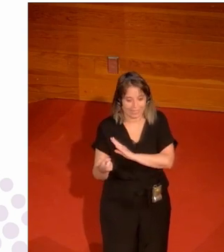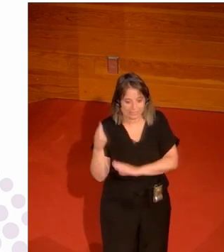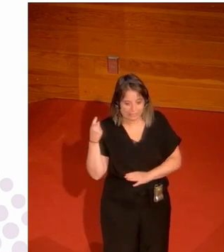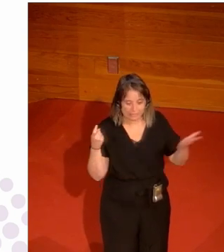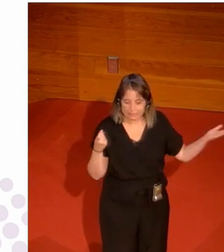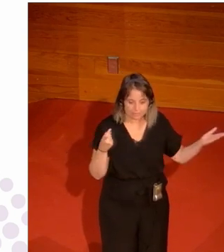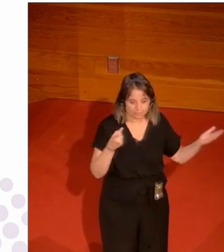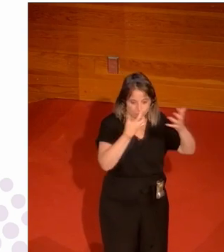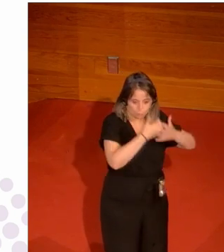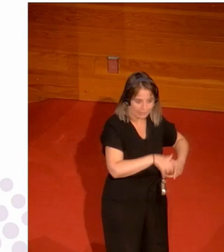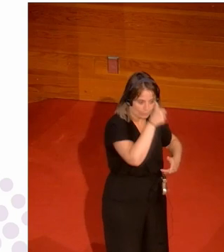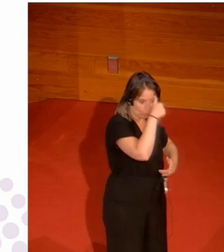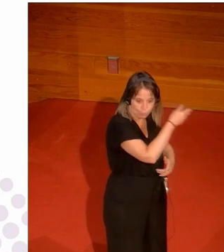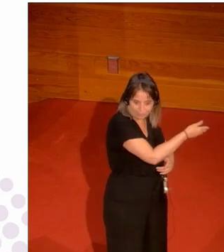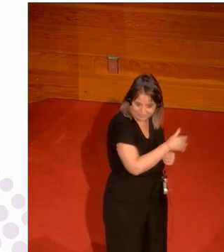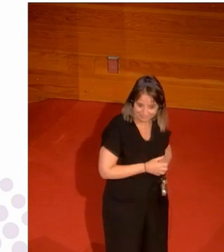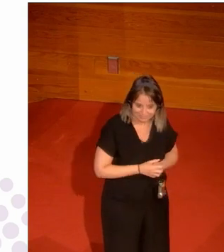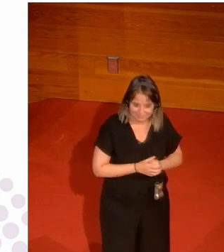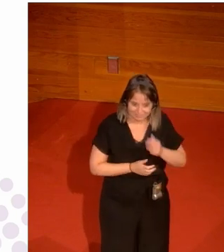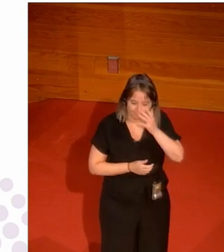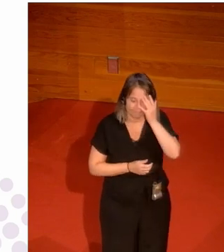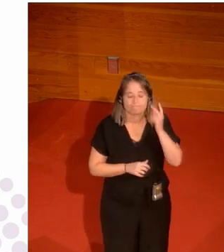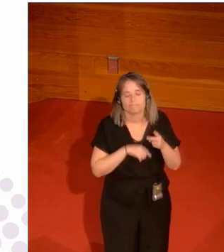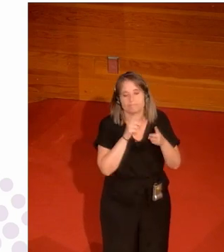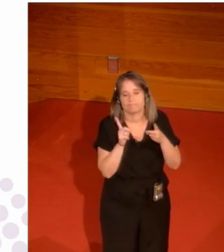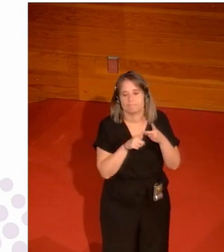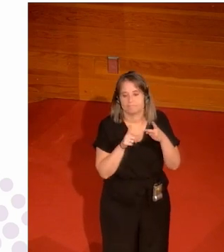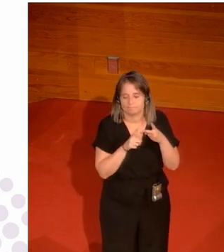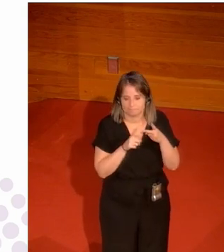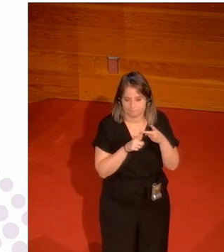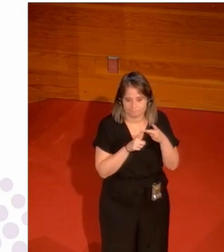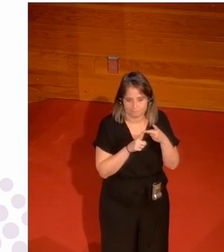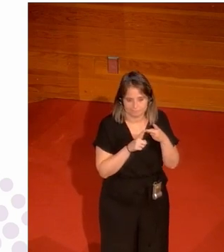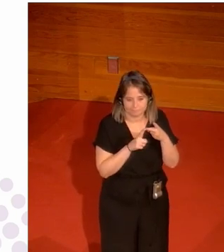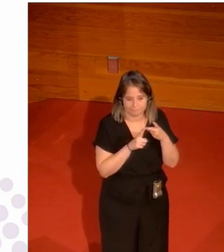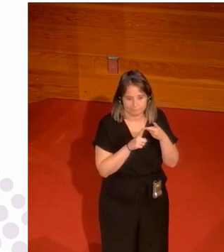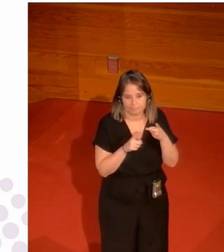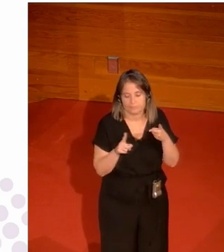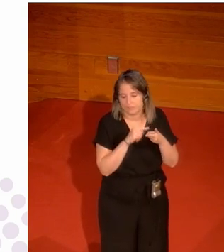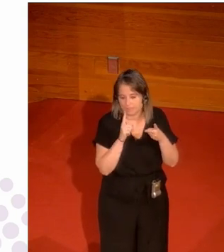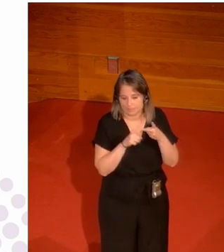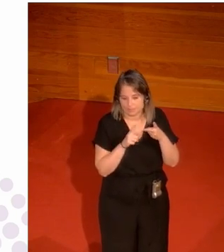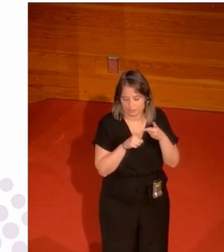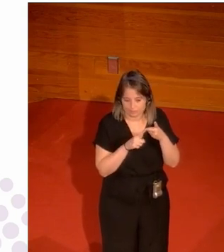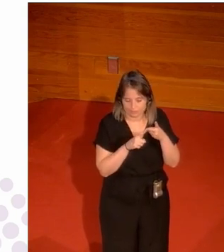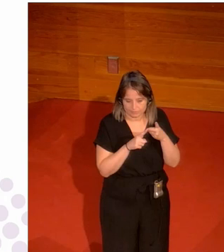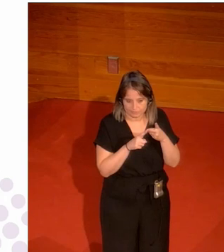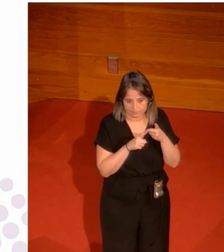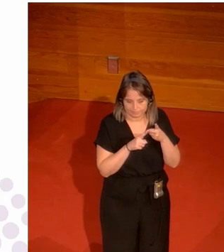ir contra la corriente vale una segunda cuestión al hilo de todos los temas que han salido